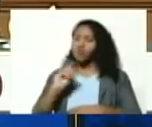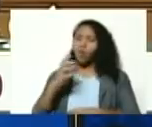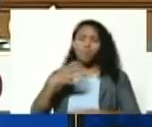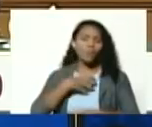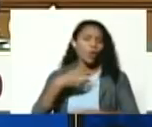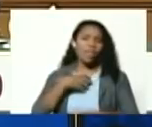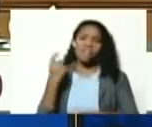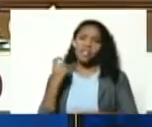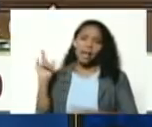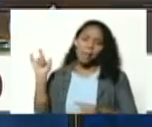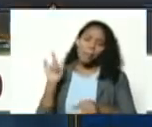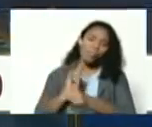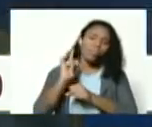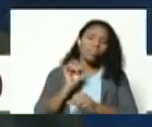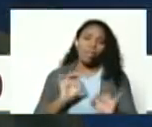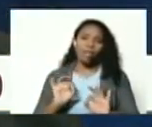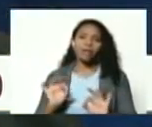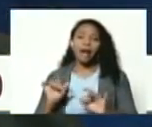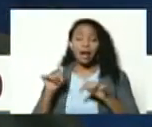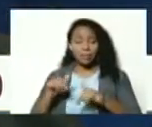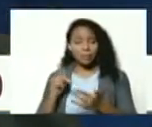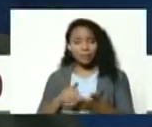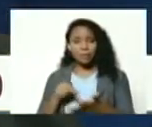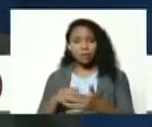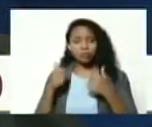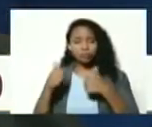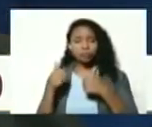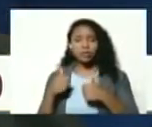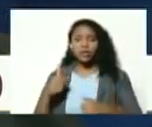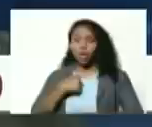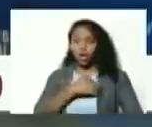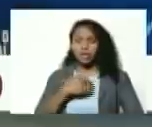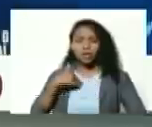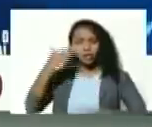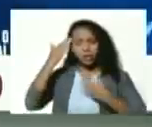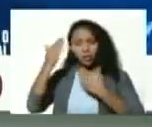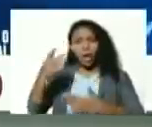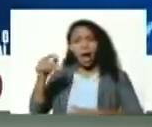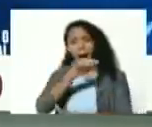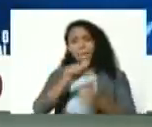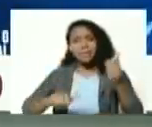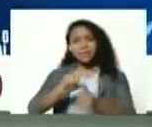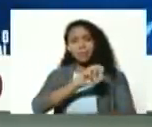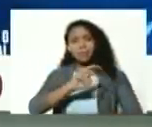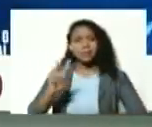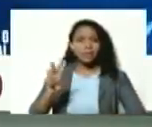faltar a esta cita igualmente quiero saludar al vicepresidente